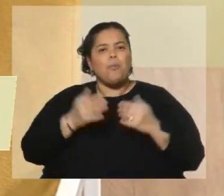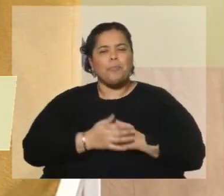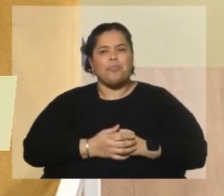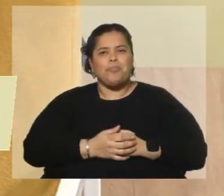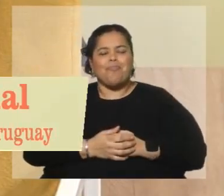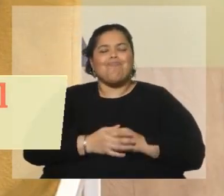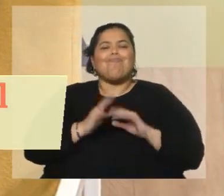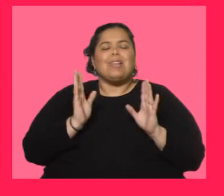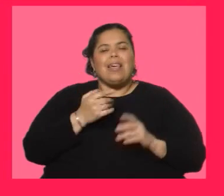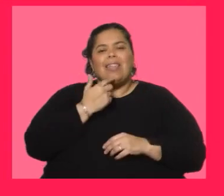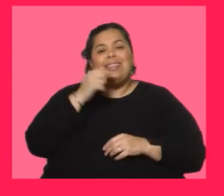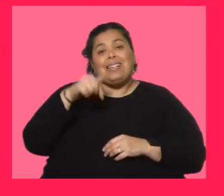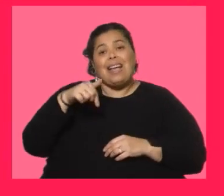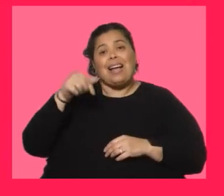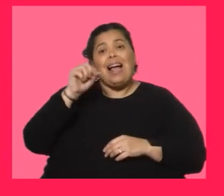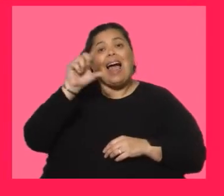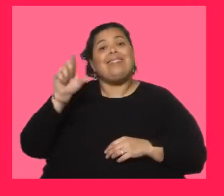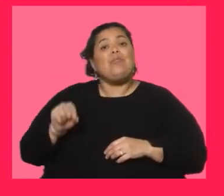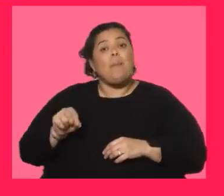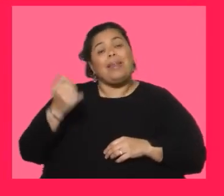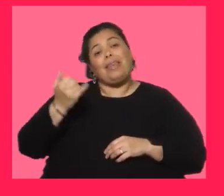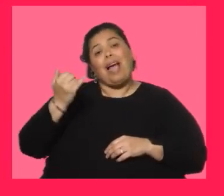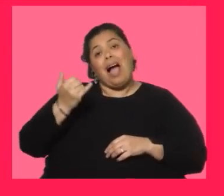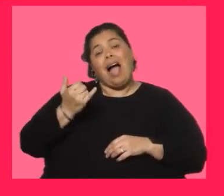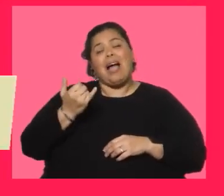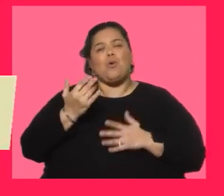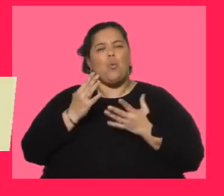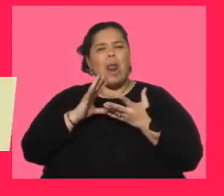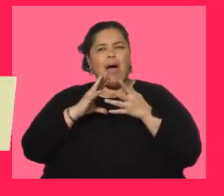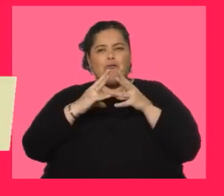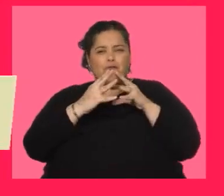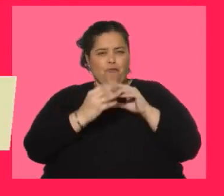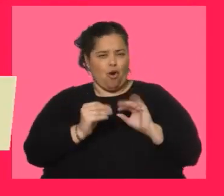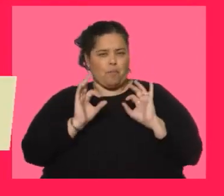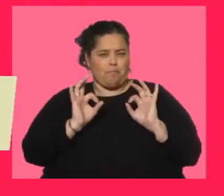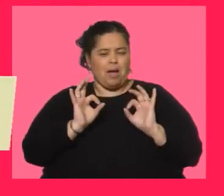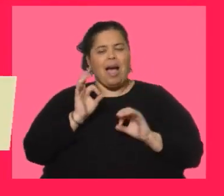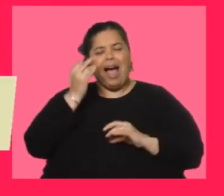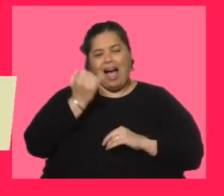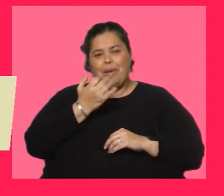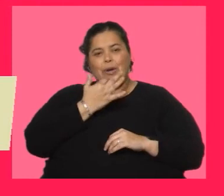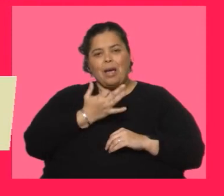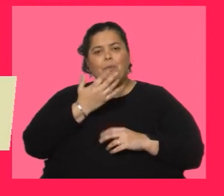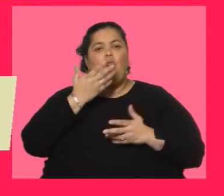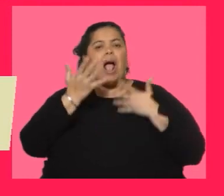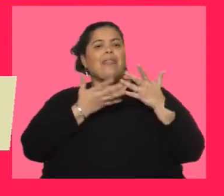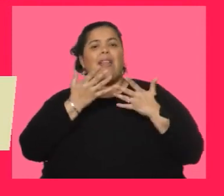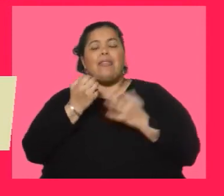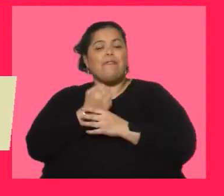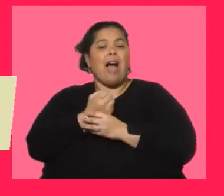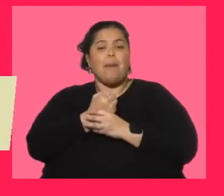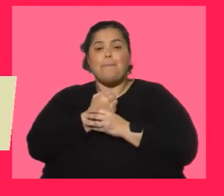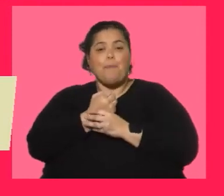Latinoamérica tiene un cierto timbre que los cantantes, hay cantantes famosísimos de Latinoamérica de ópera,